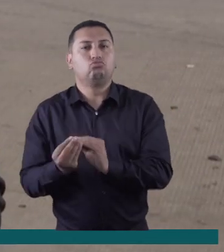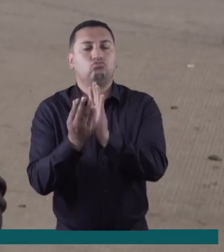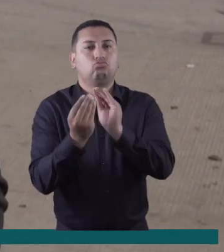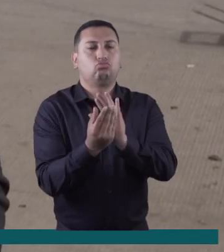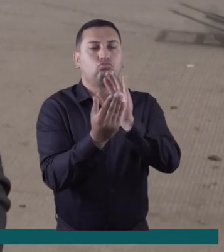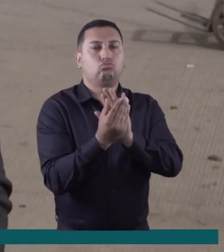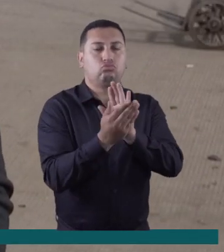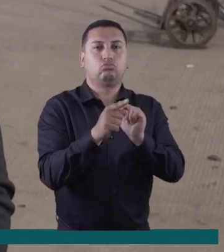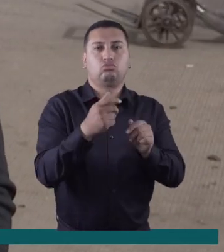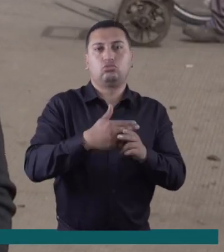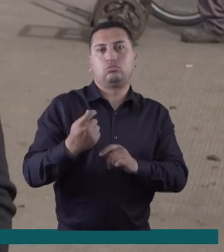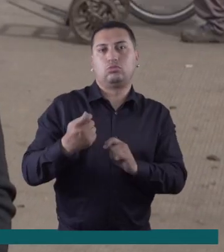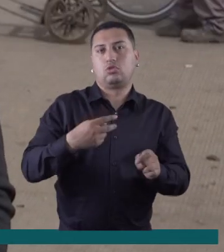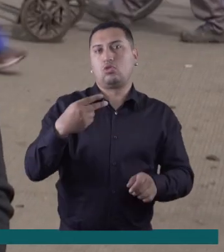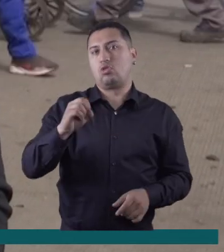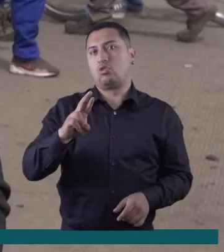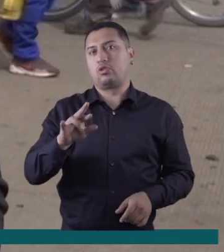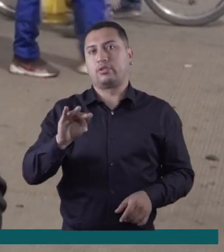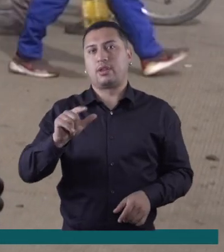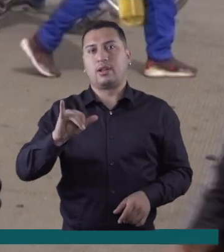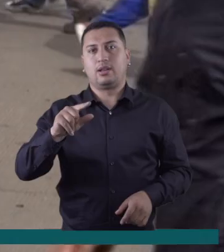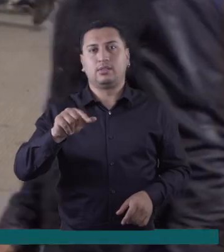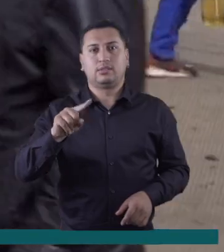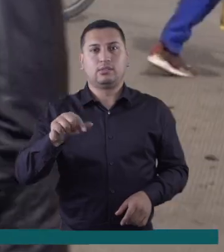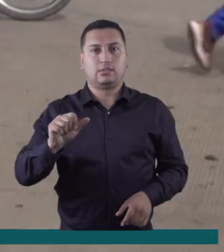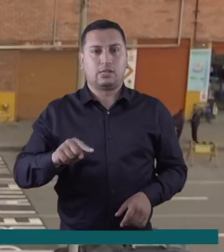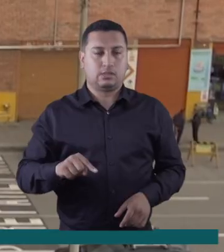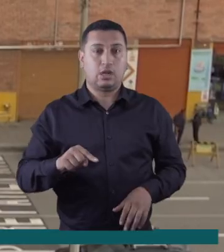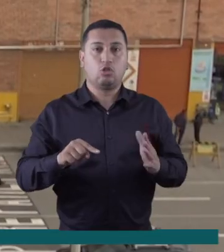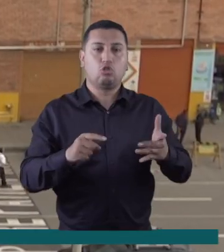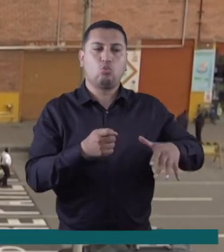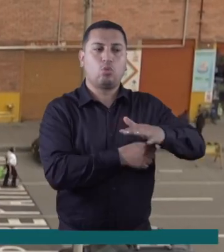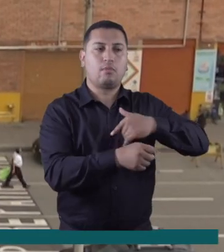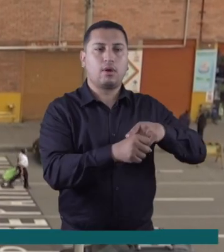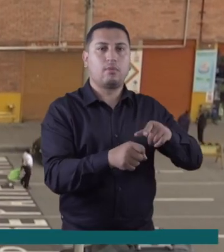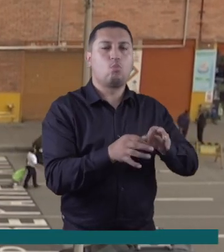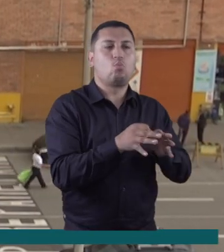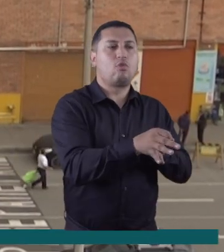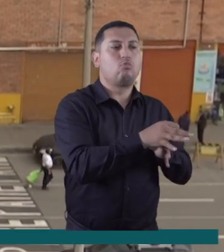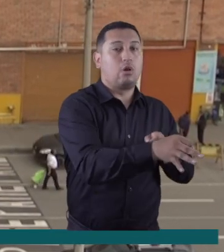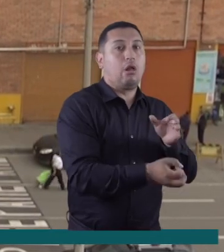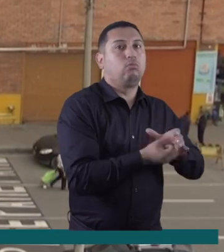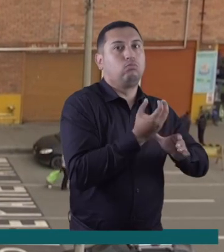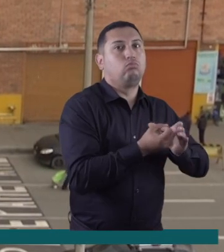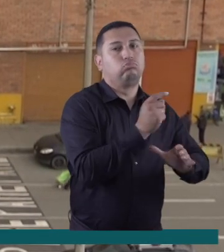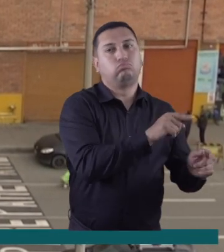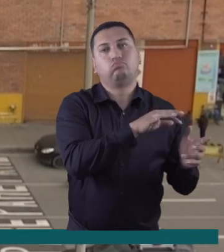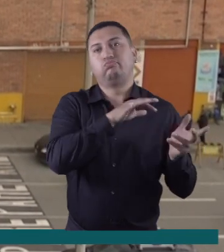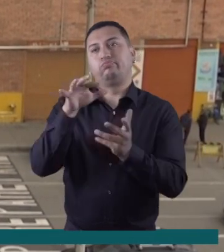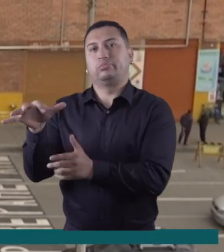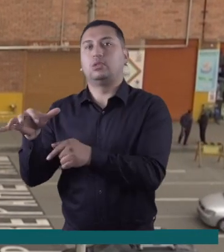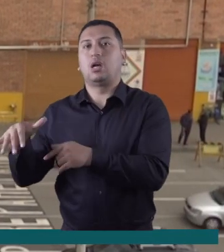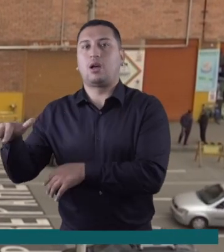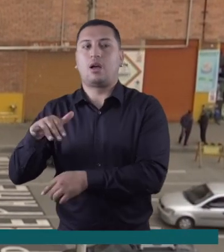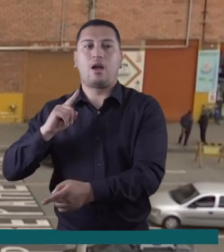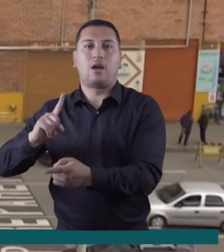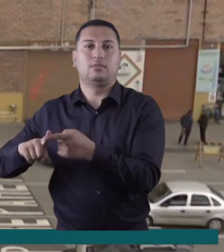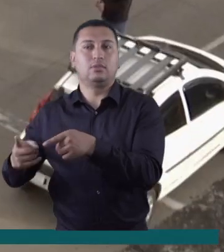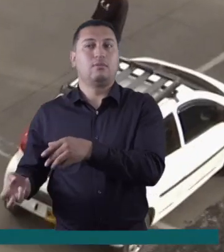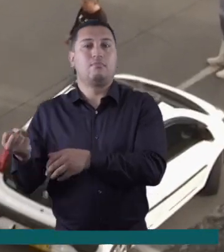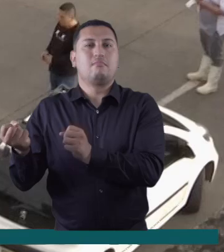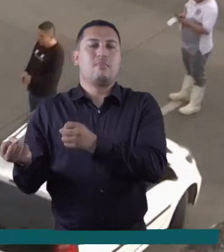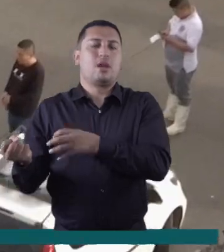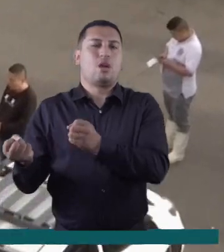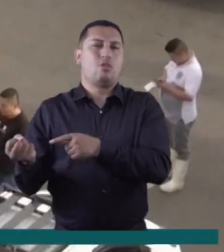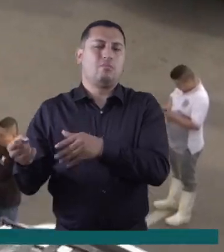de municipios como Cota, Mosquera, Una y Facatativa. Cundinamarca se convierte en el principal proveedor de alimentos de Corabastos.